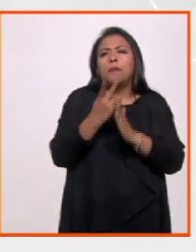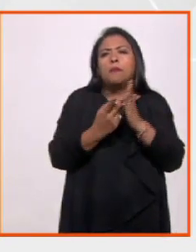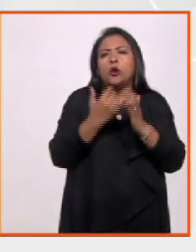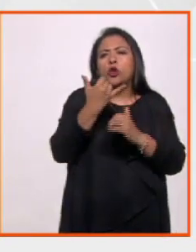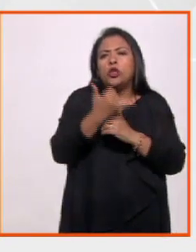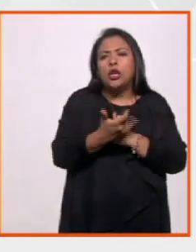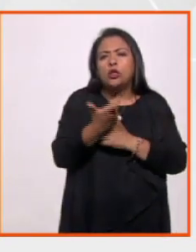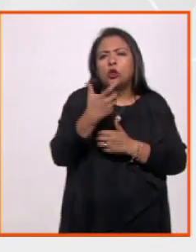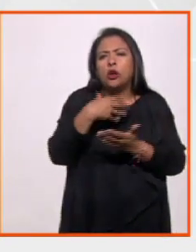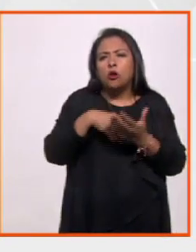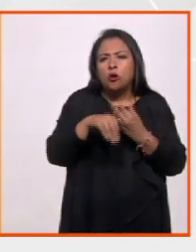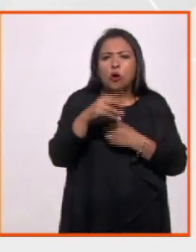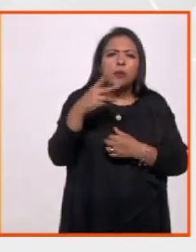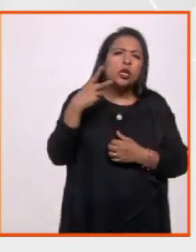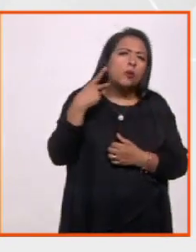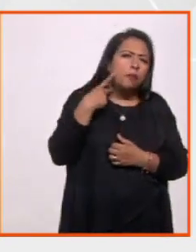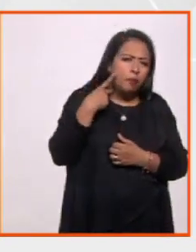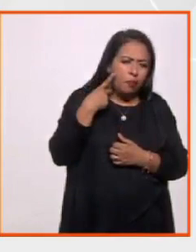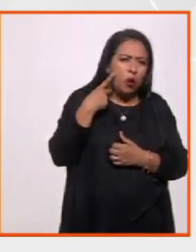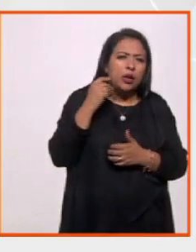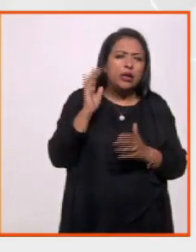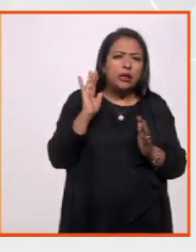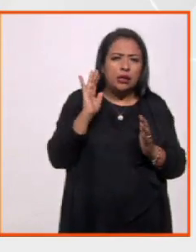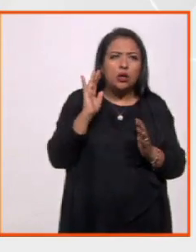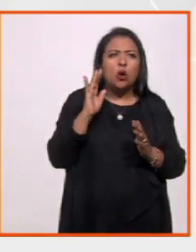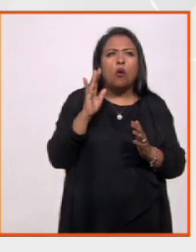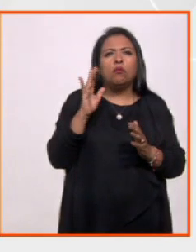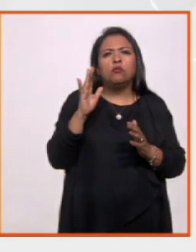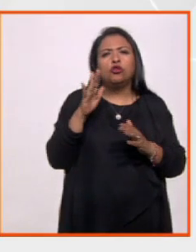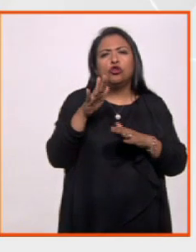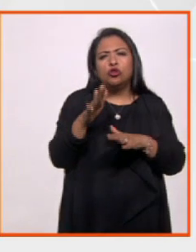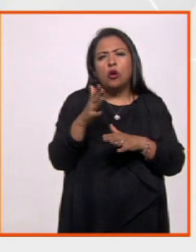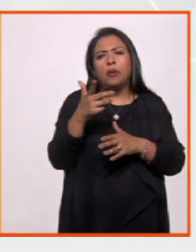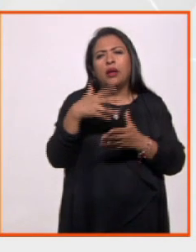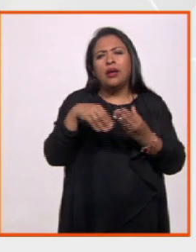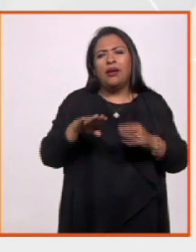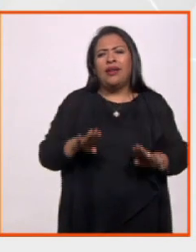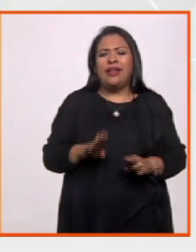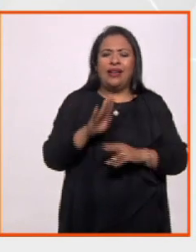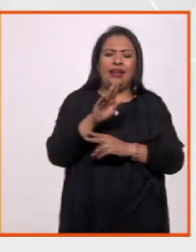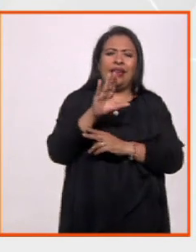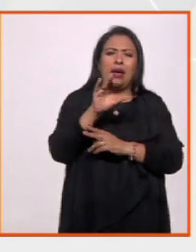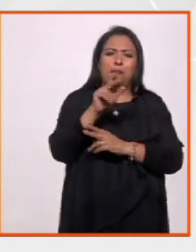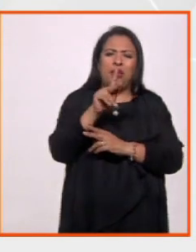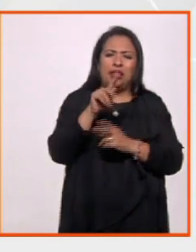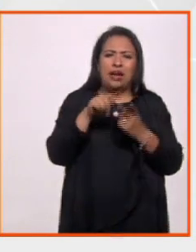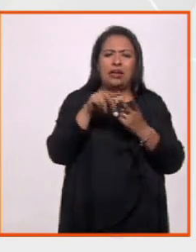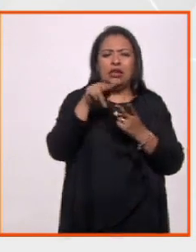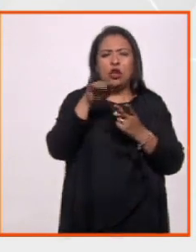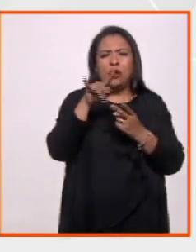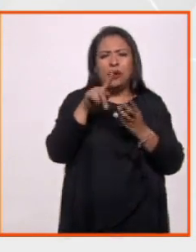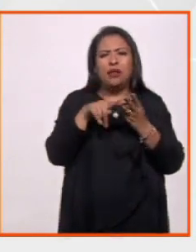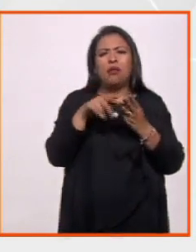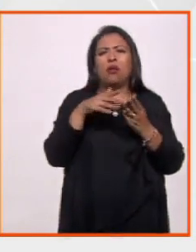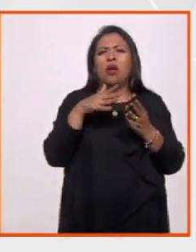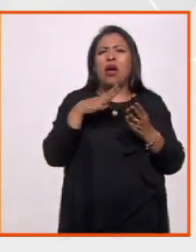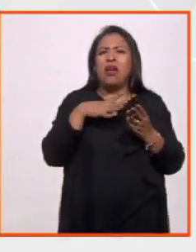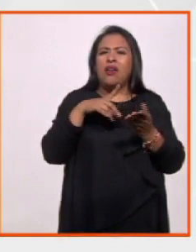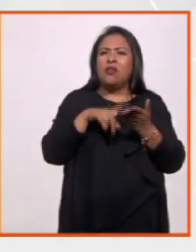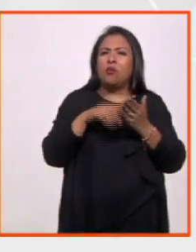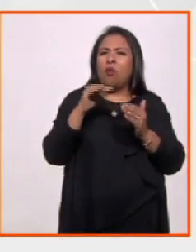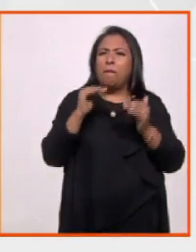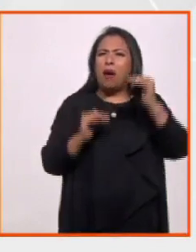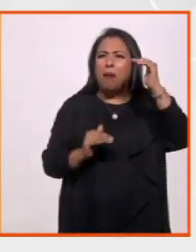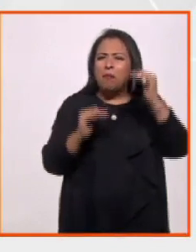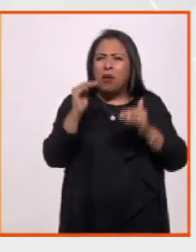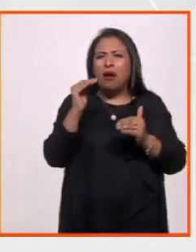económico-político, proyecto capitalista, neoliberal, generador de desigualdad, de pobreza, de miseria, pero